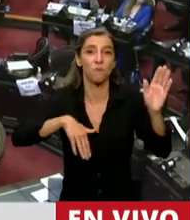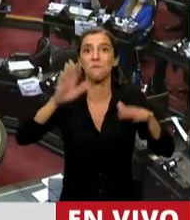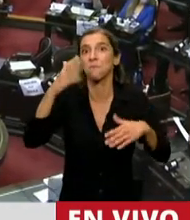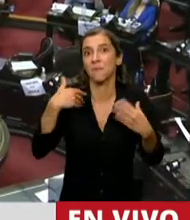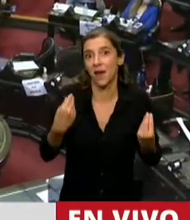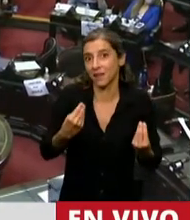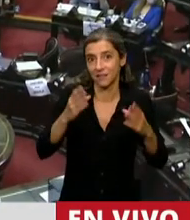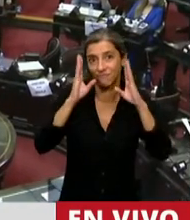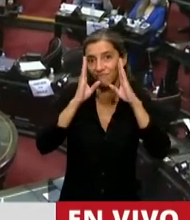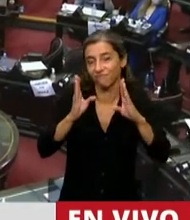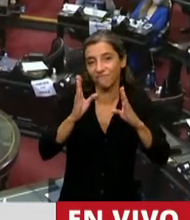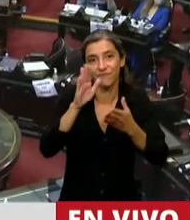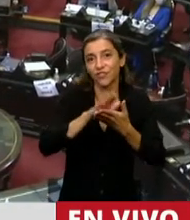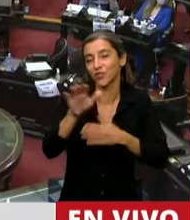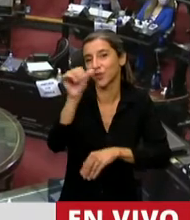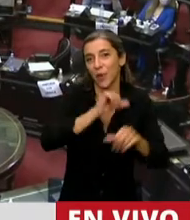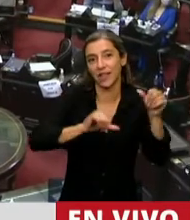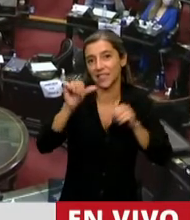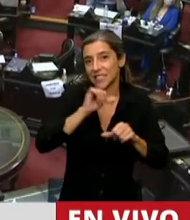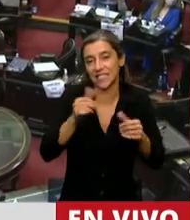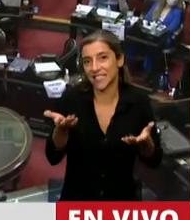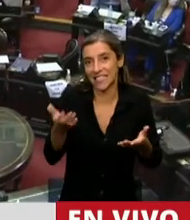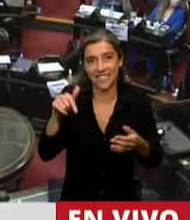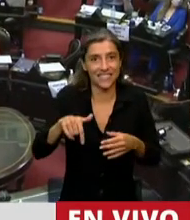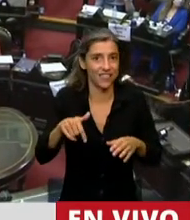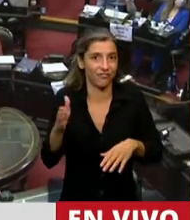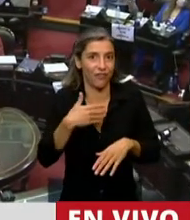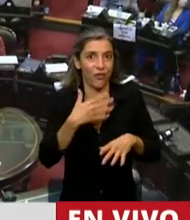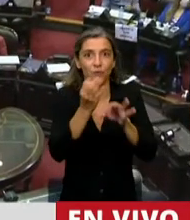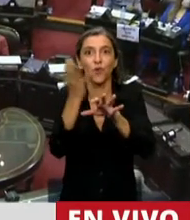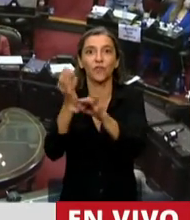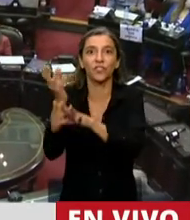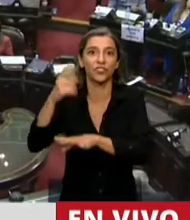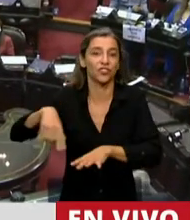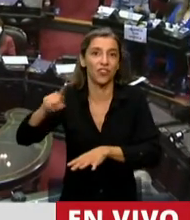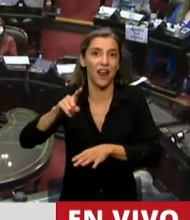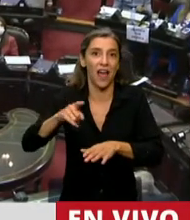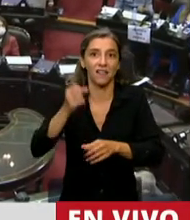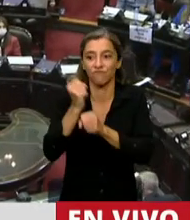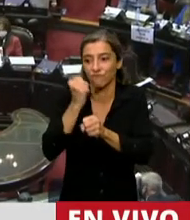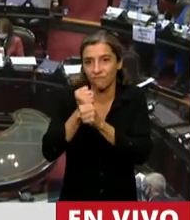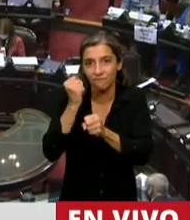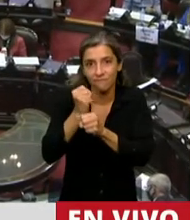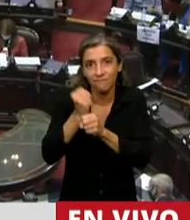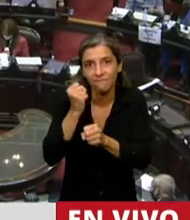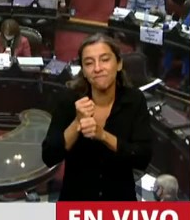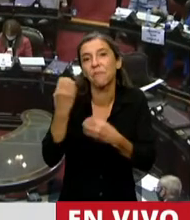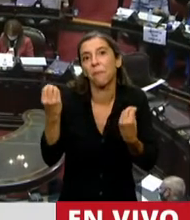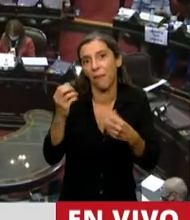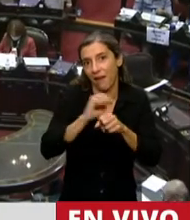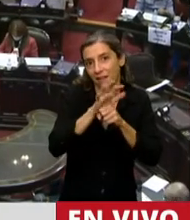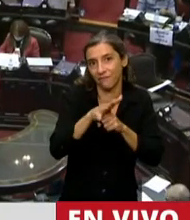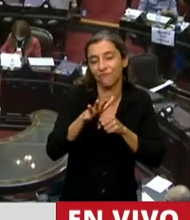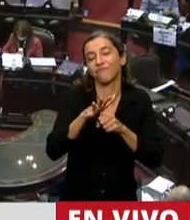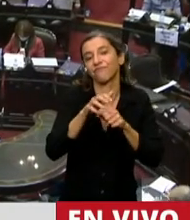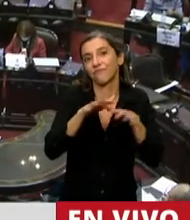de los logros de nuestras científicas y científicos para poder derrotar la pandemia que nos asola, de nuestros médicos,